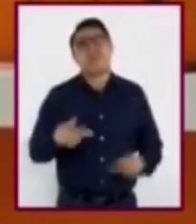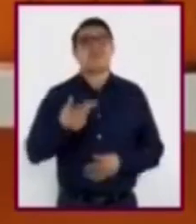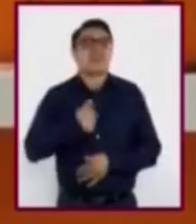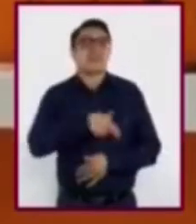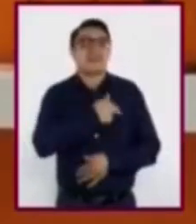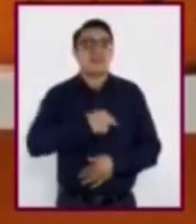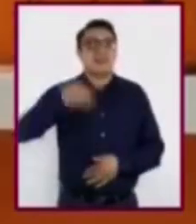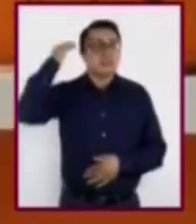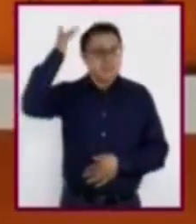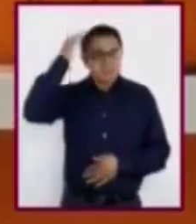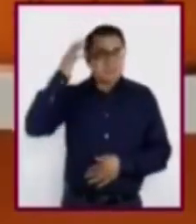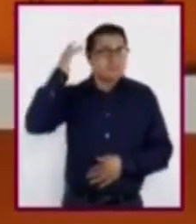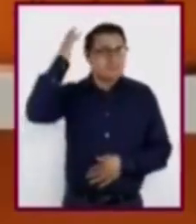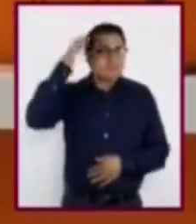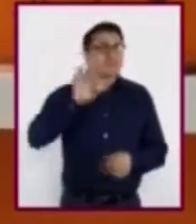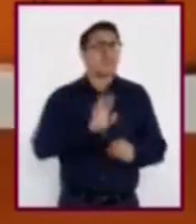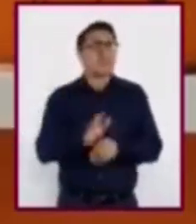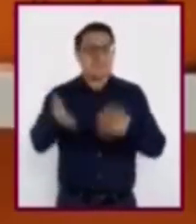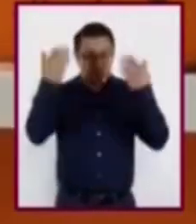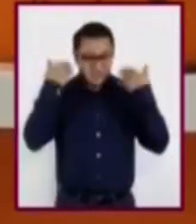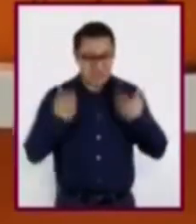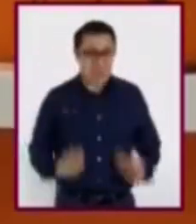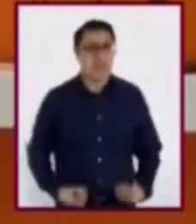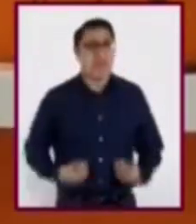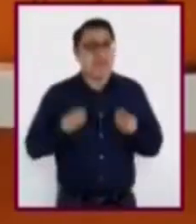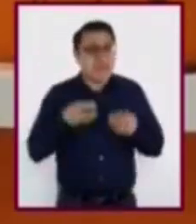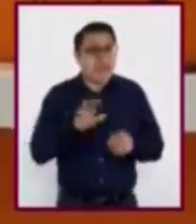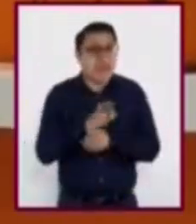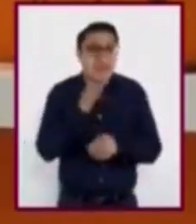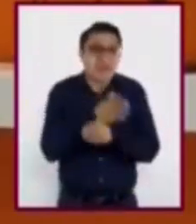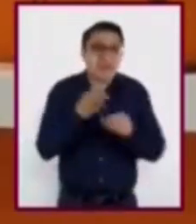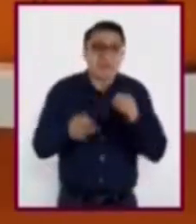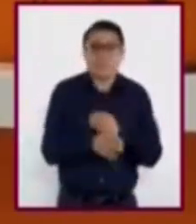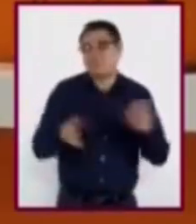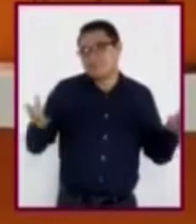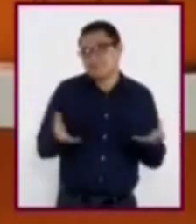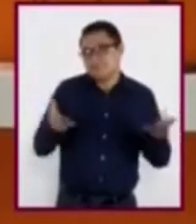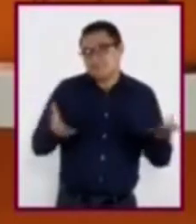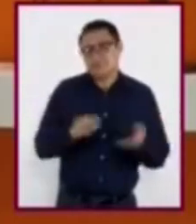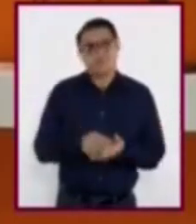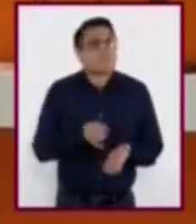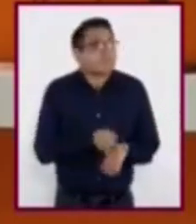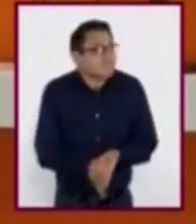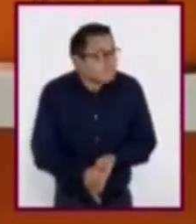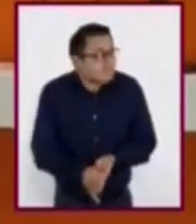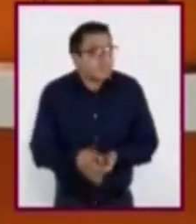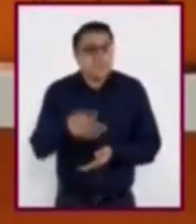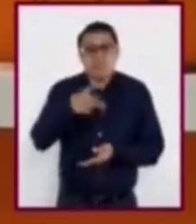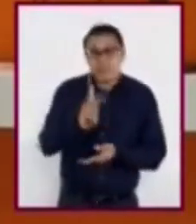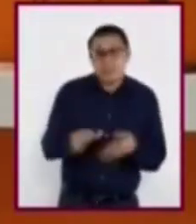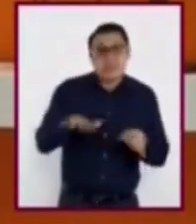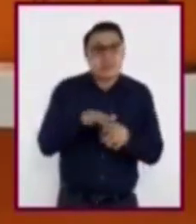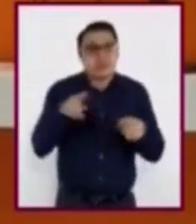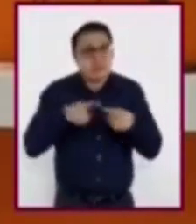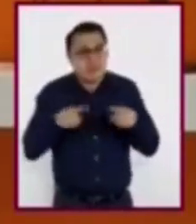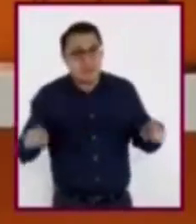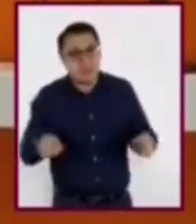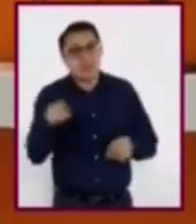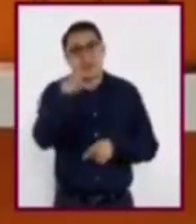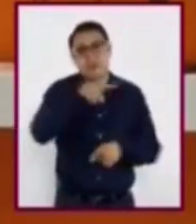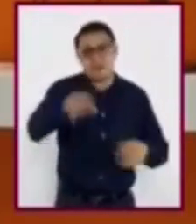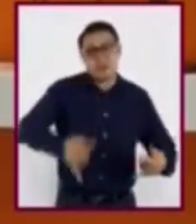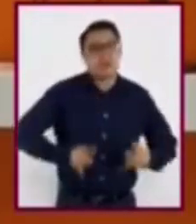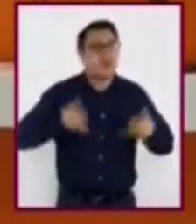darse cuenta de su propia existencia y de sus actos. En cambio, si una o un adolescente como ustedes